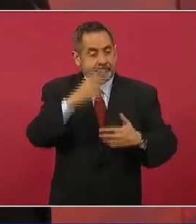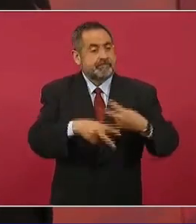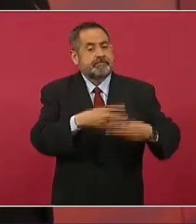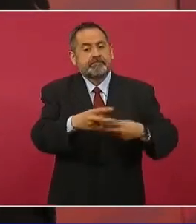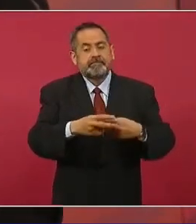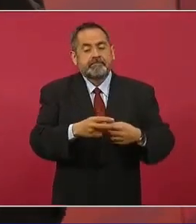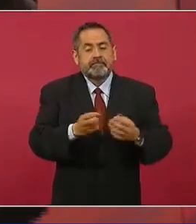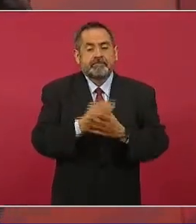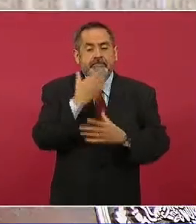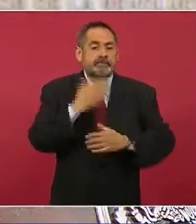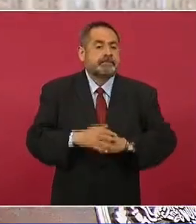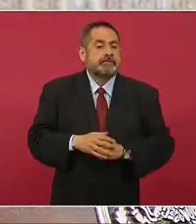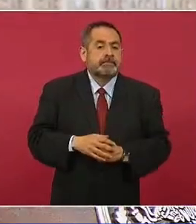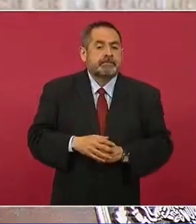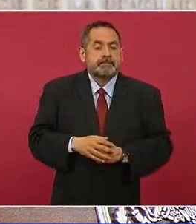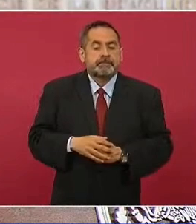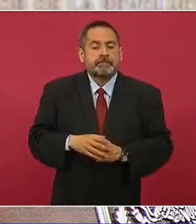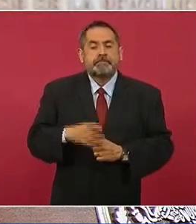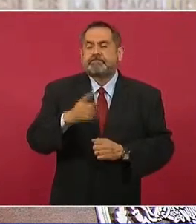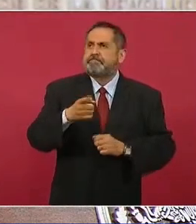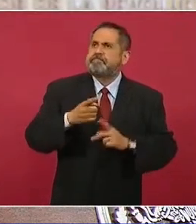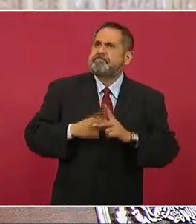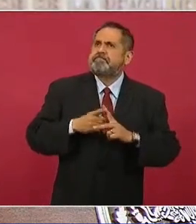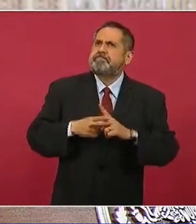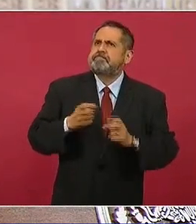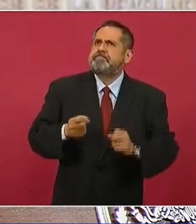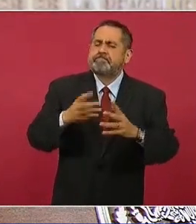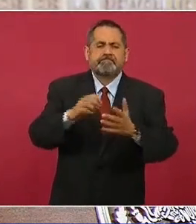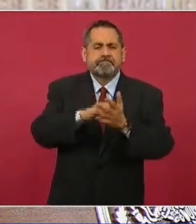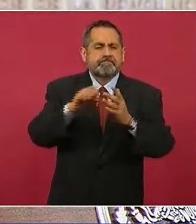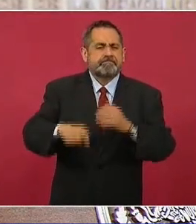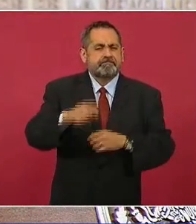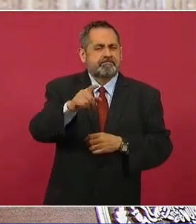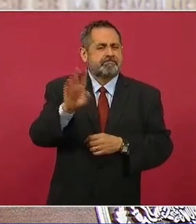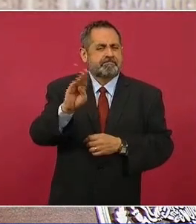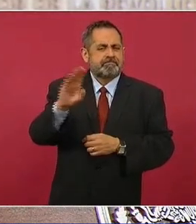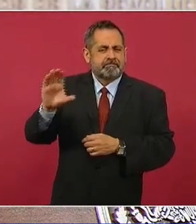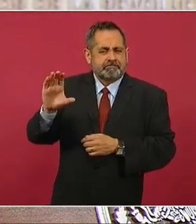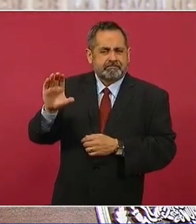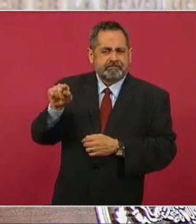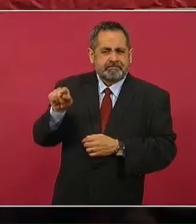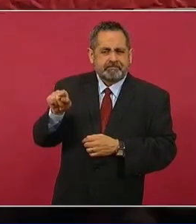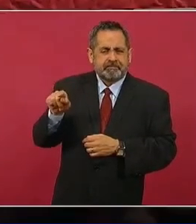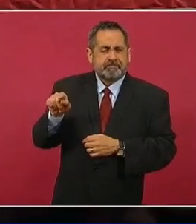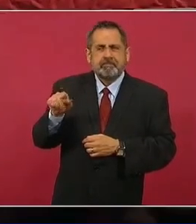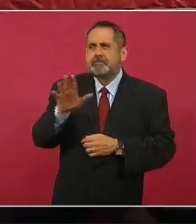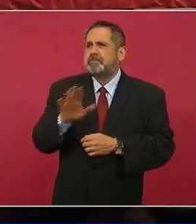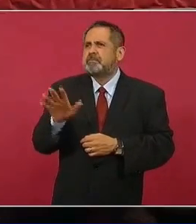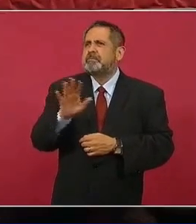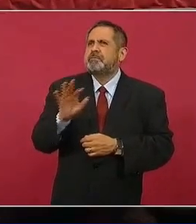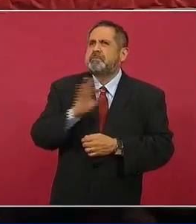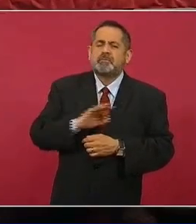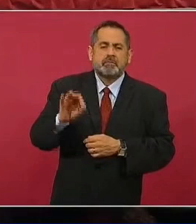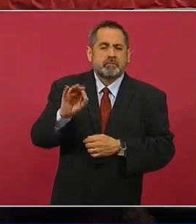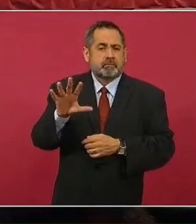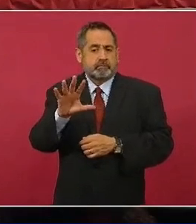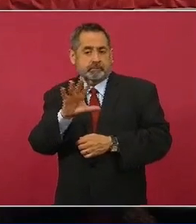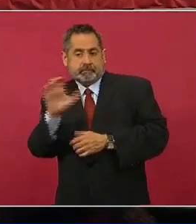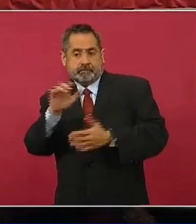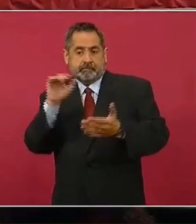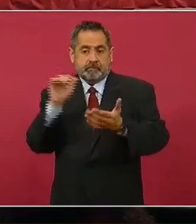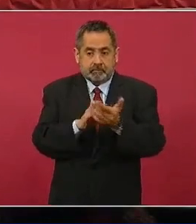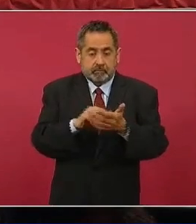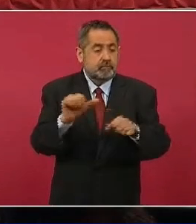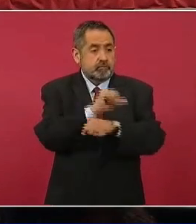Hay un estimado, por ejemplo, en el caso de Baja California, de alrededor de 500 mil